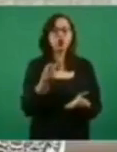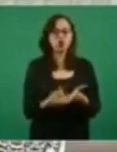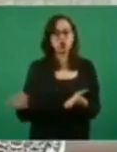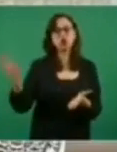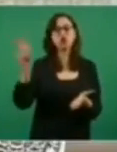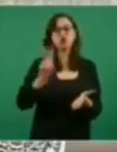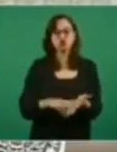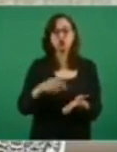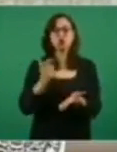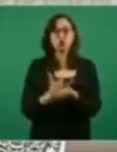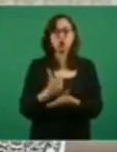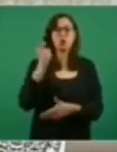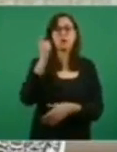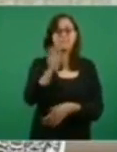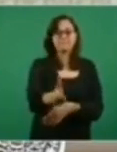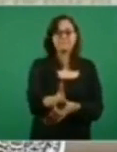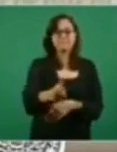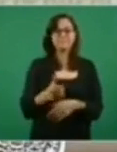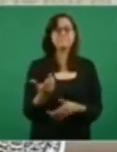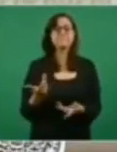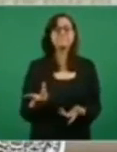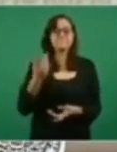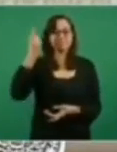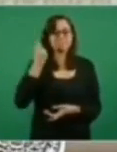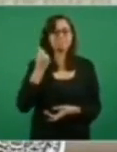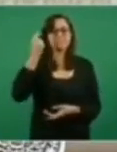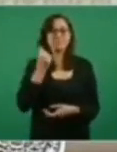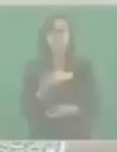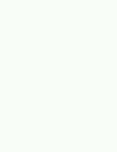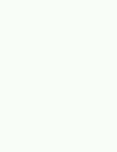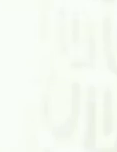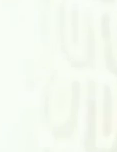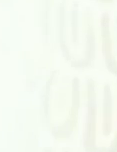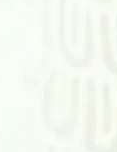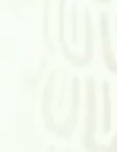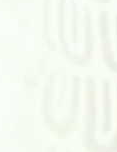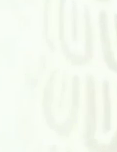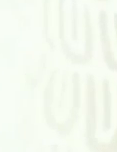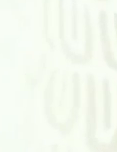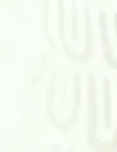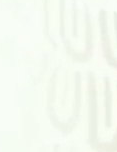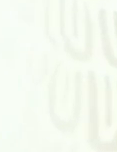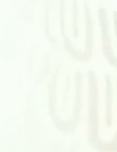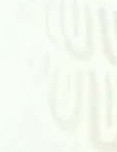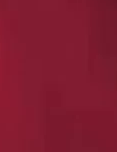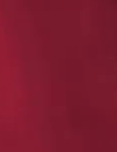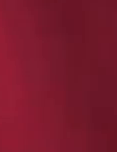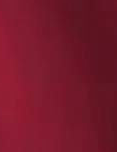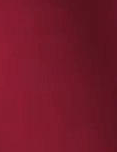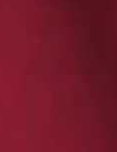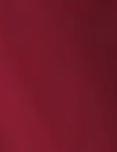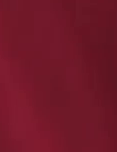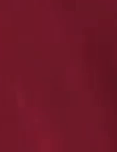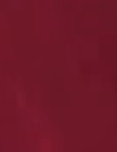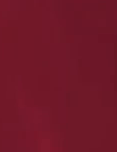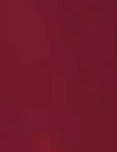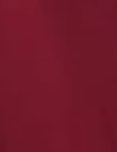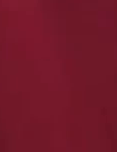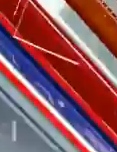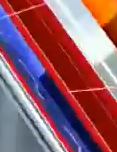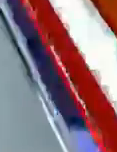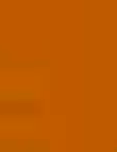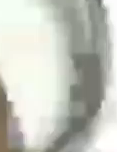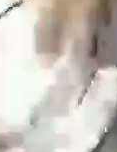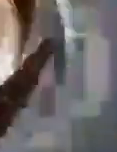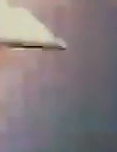Es decir, en marzo se depositará la pensión correspondiente al bimestre marzo-abril y también se pagará el bimestre mayo